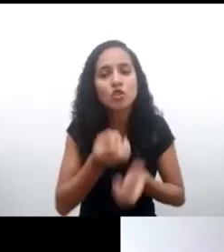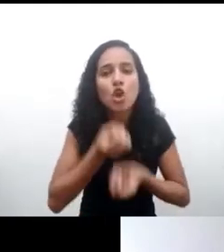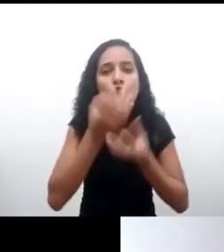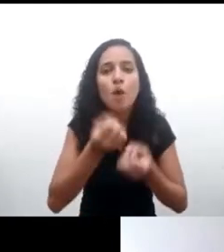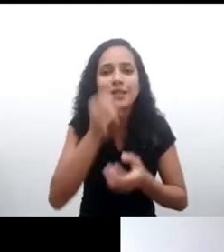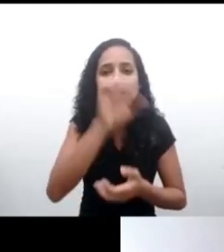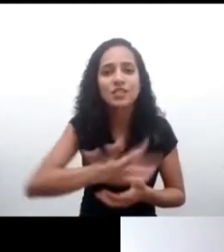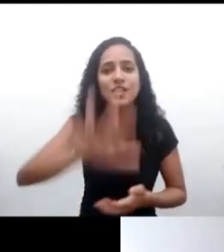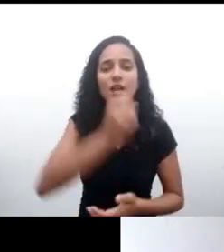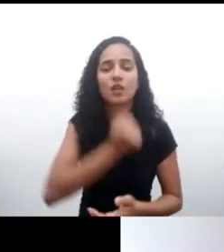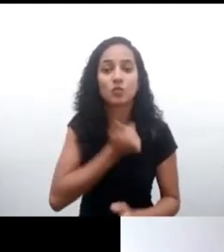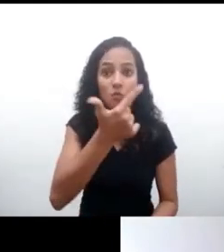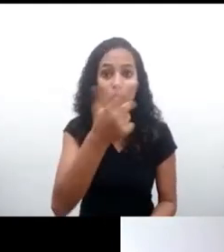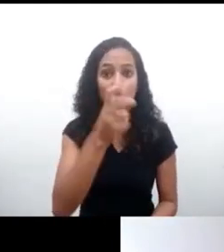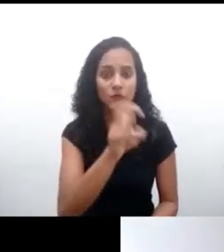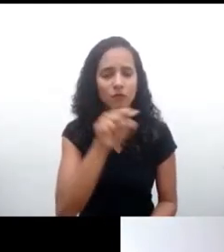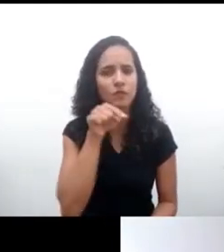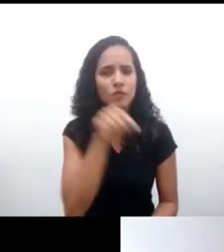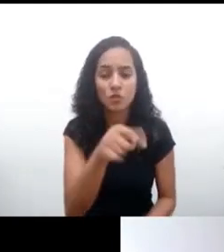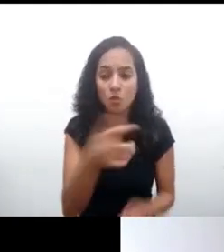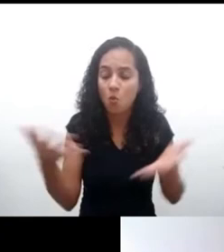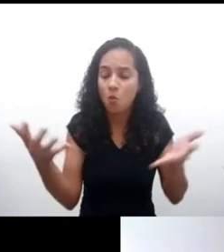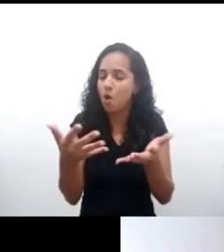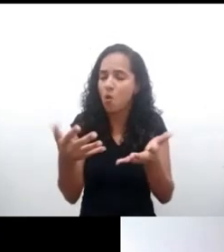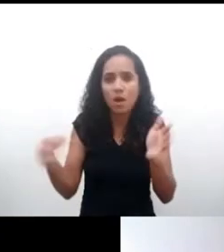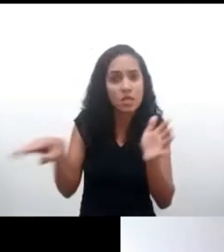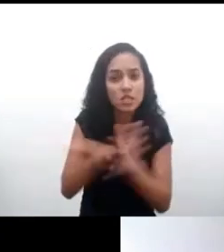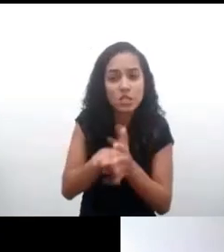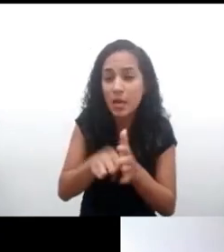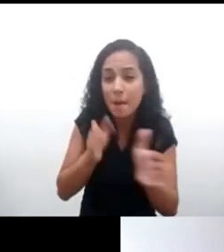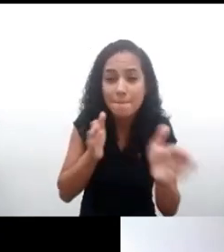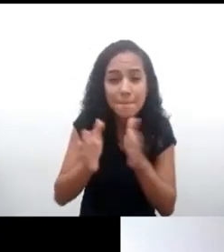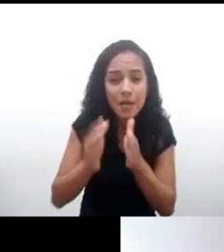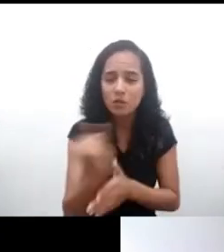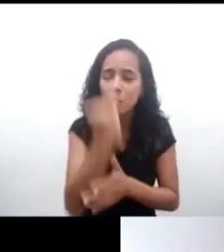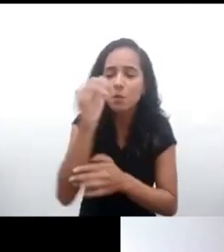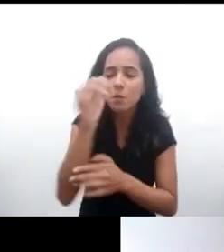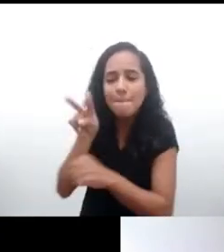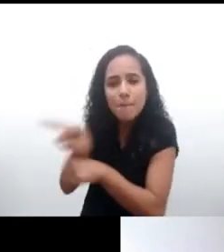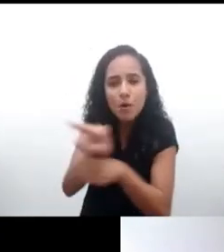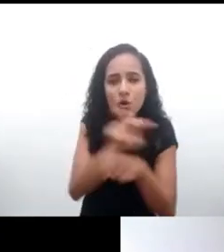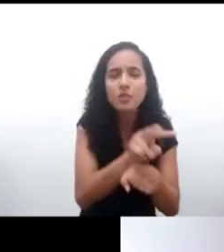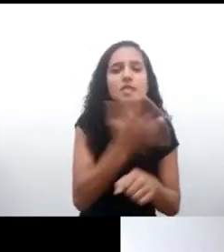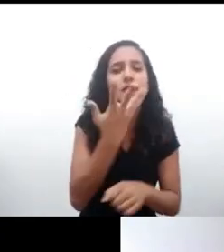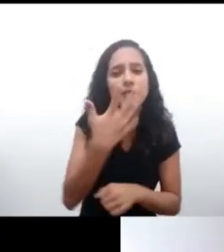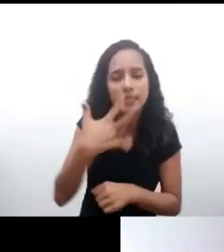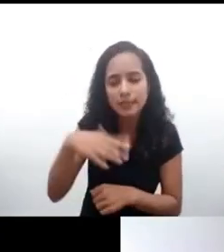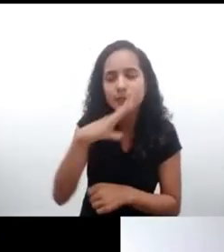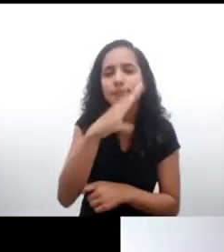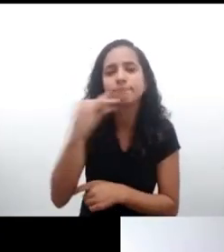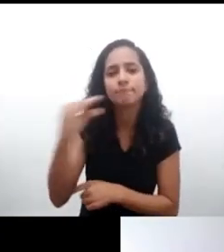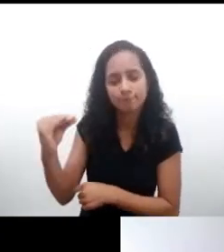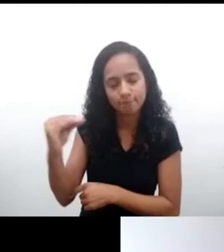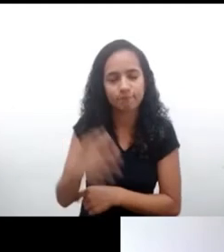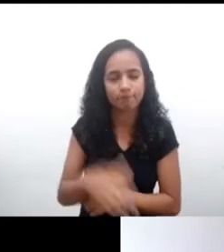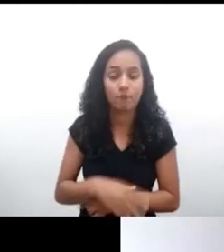esta observación número 25, llega en un momento muy importante de Brasil para la protección de los niños en especial. Y